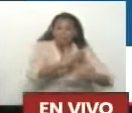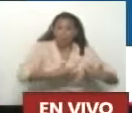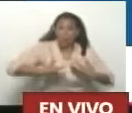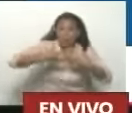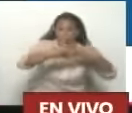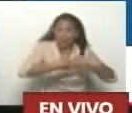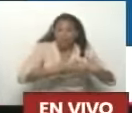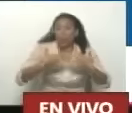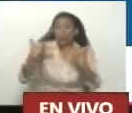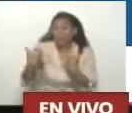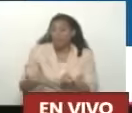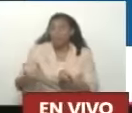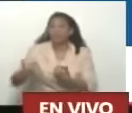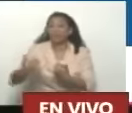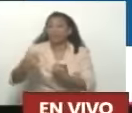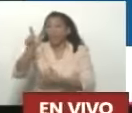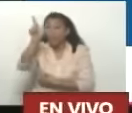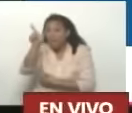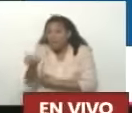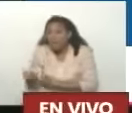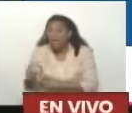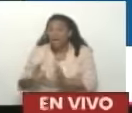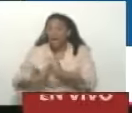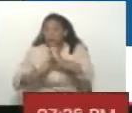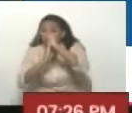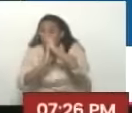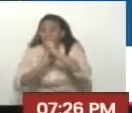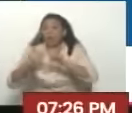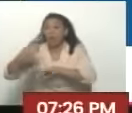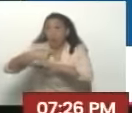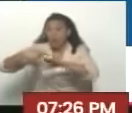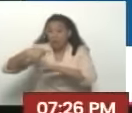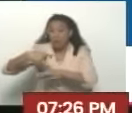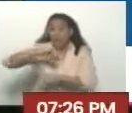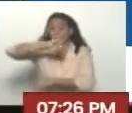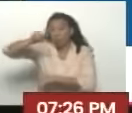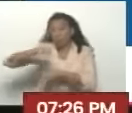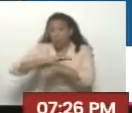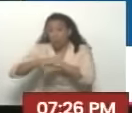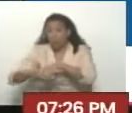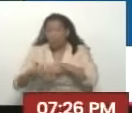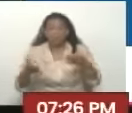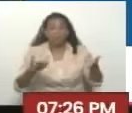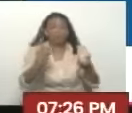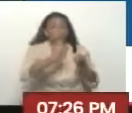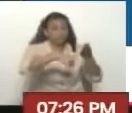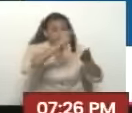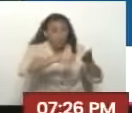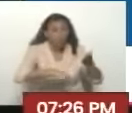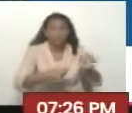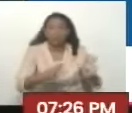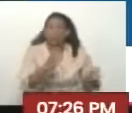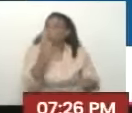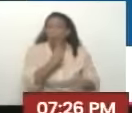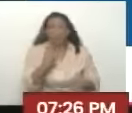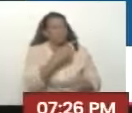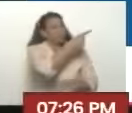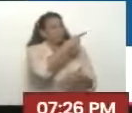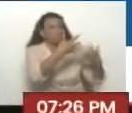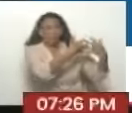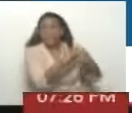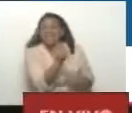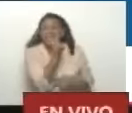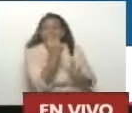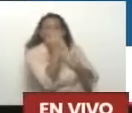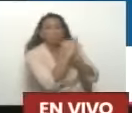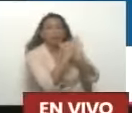firmados por nuestro gobierno Los Estados Unidos de Norteamérica No cumplió ni una